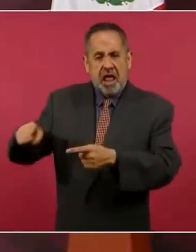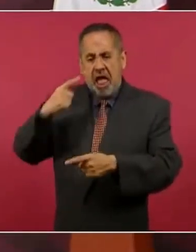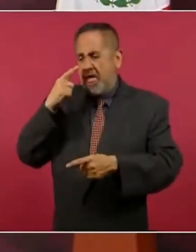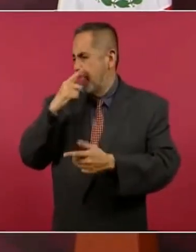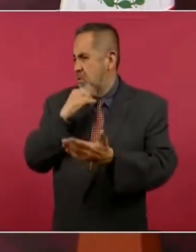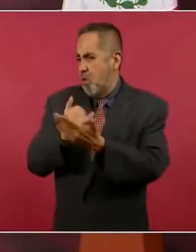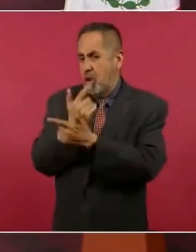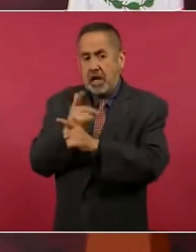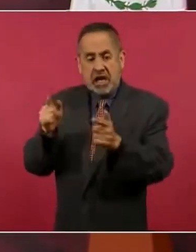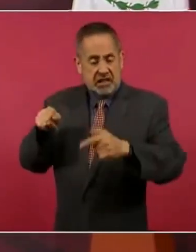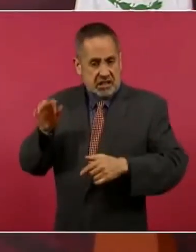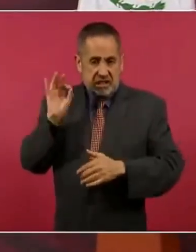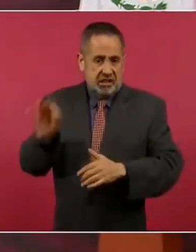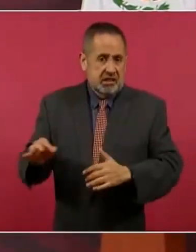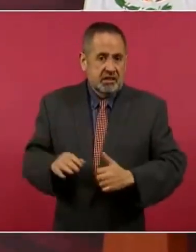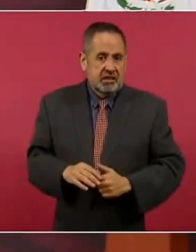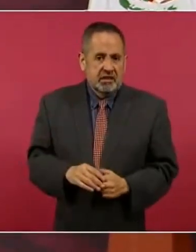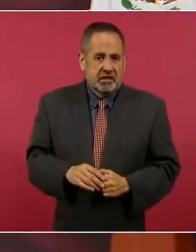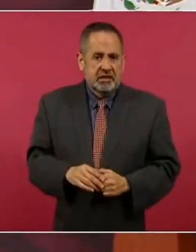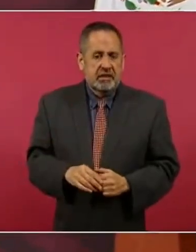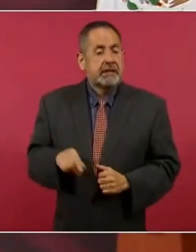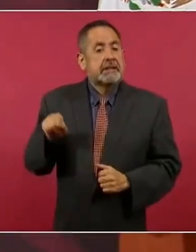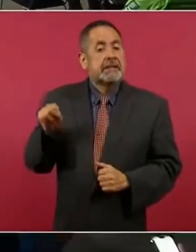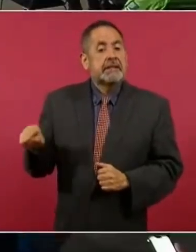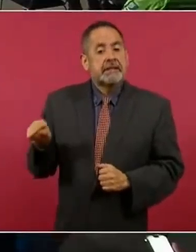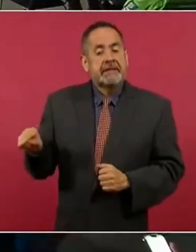incapaz de